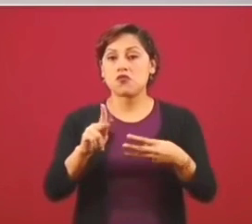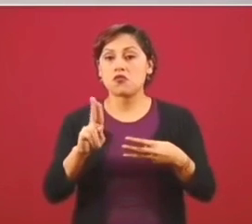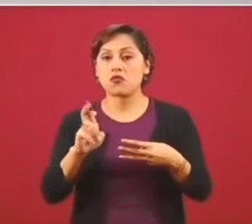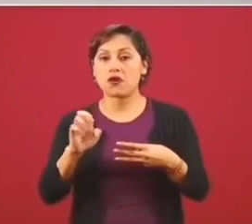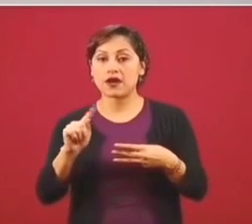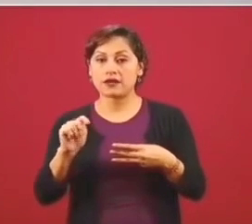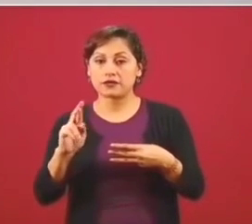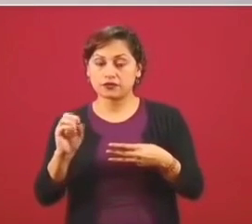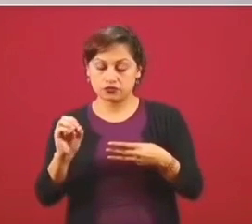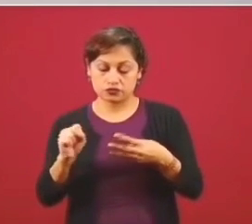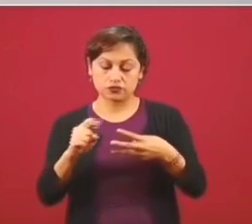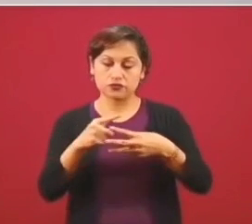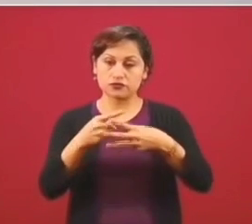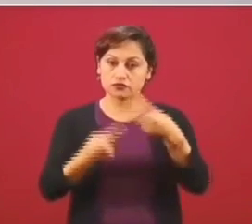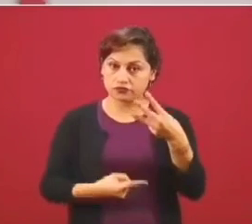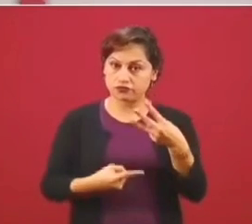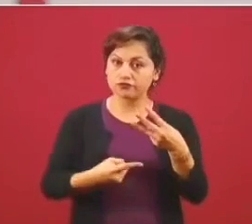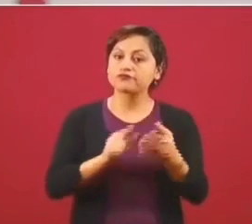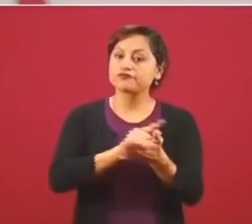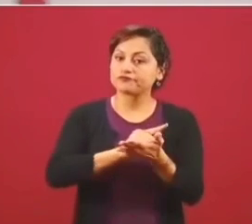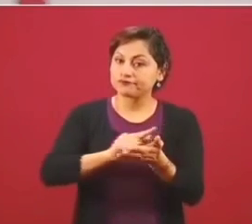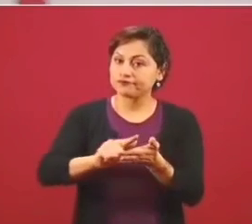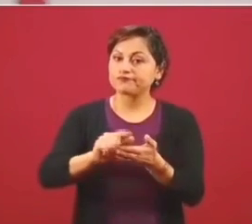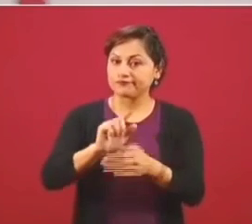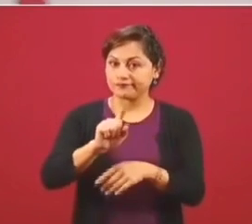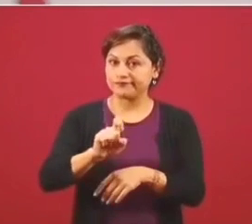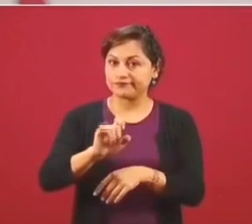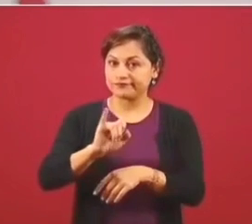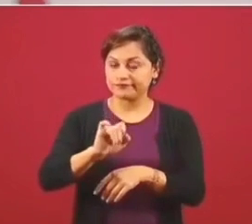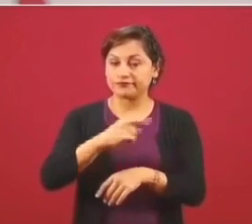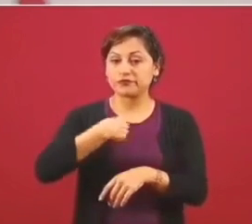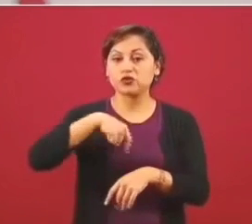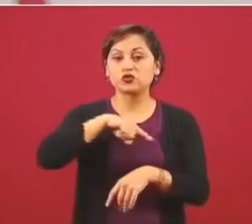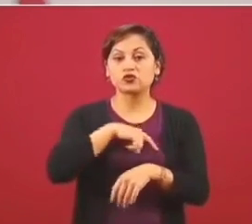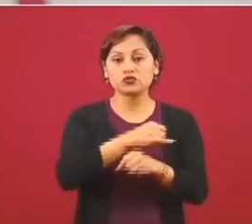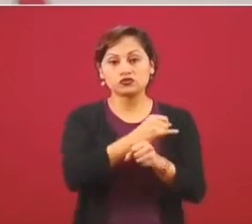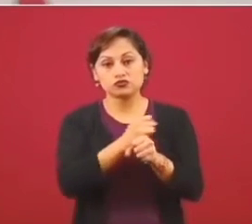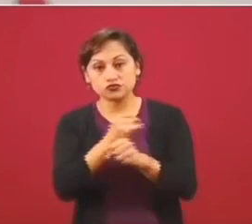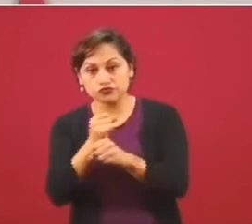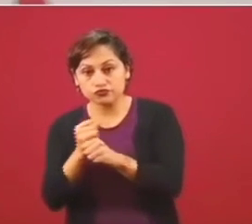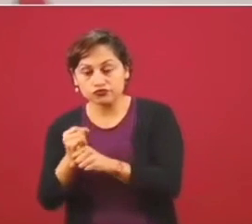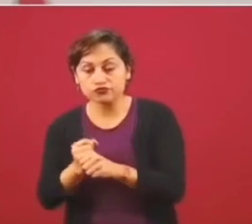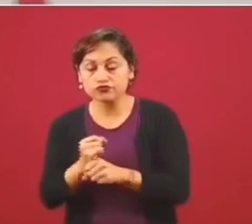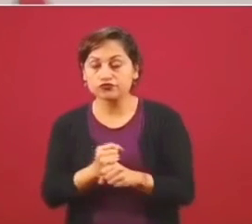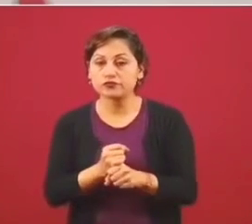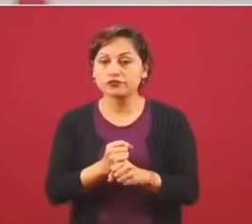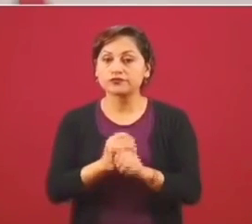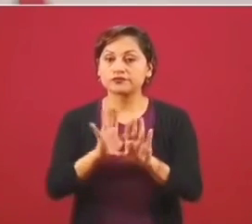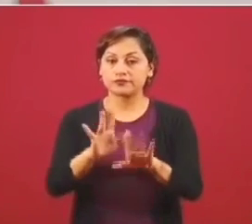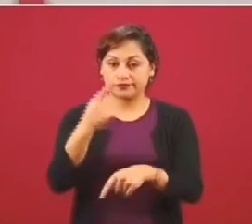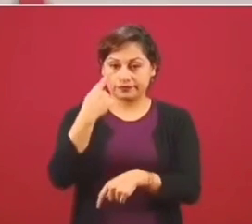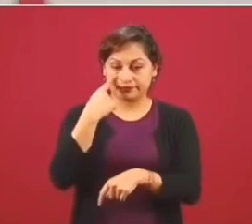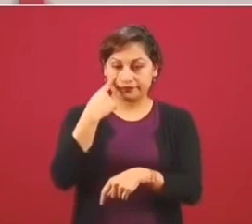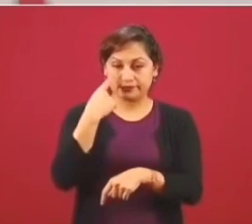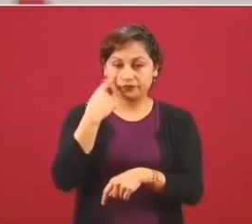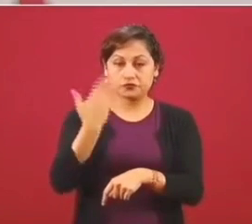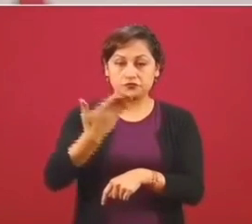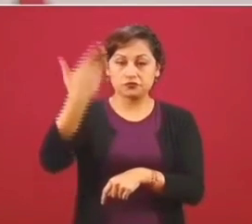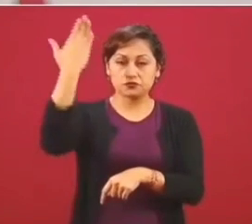desde hace tiempo, en el periodo neoliberal,